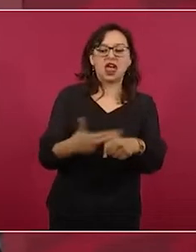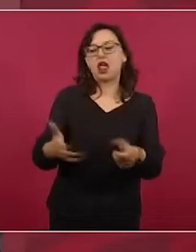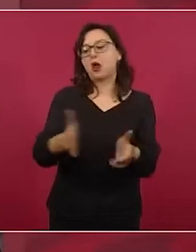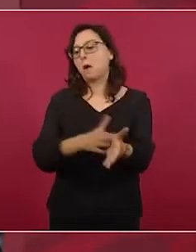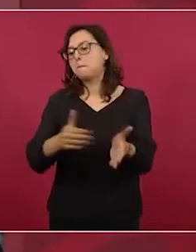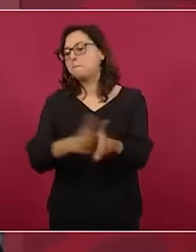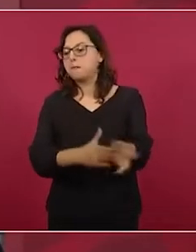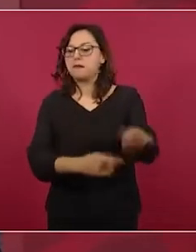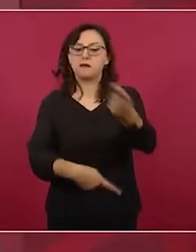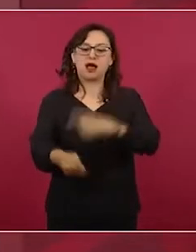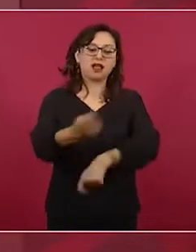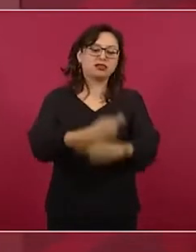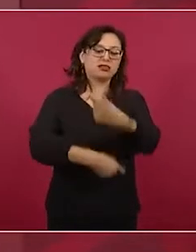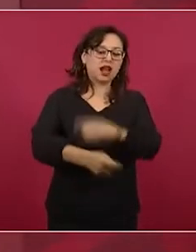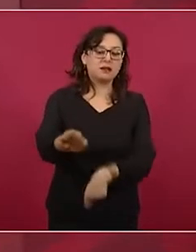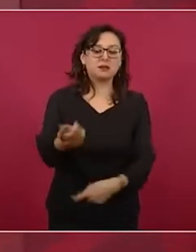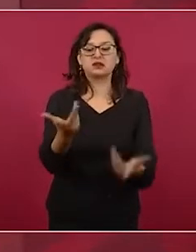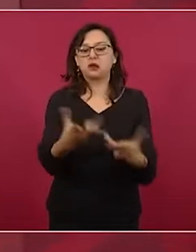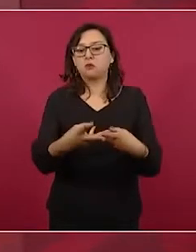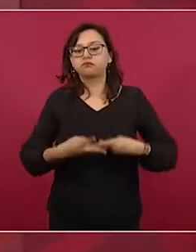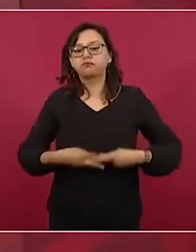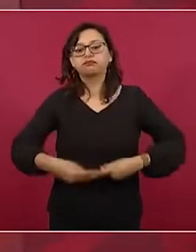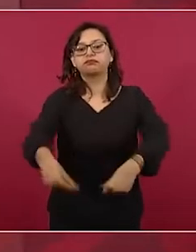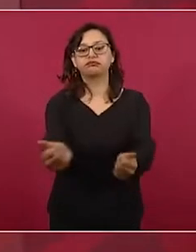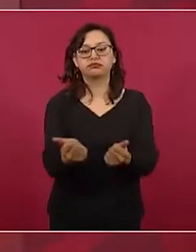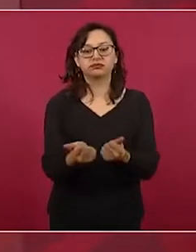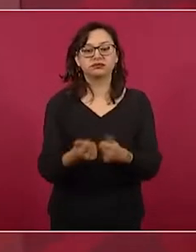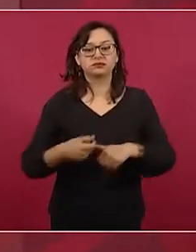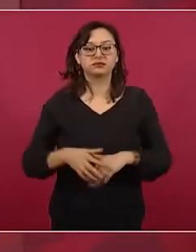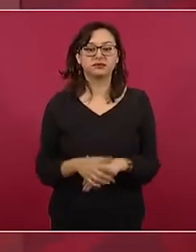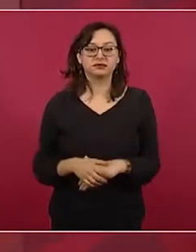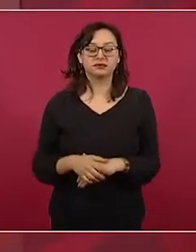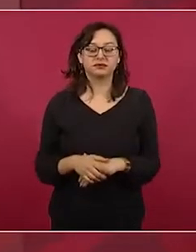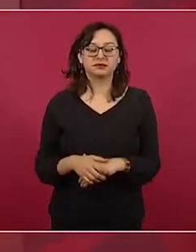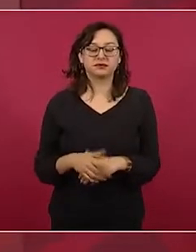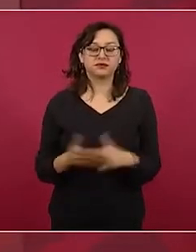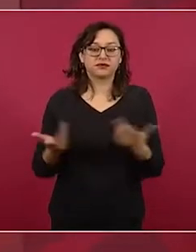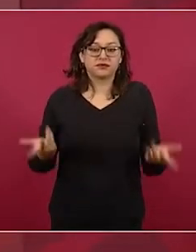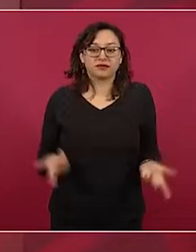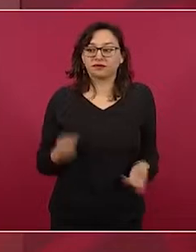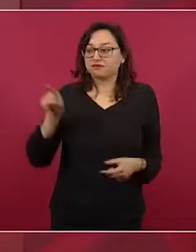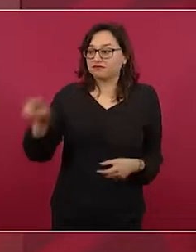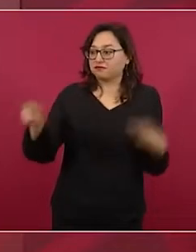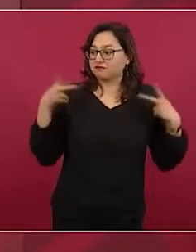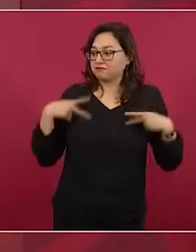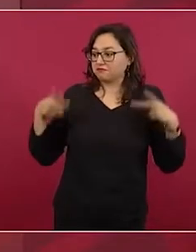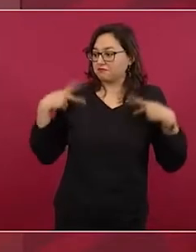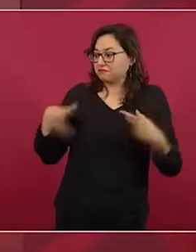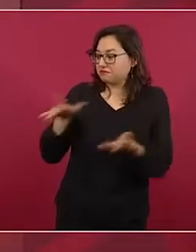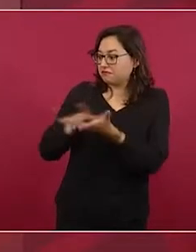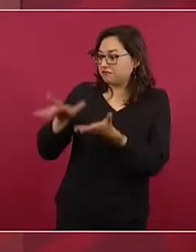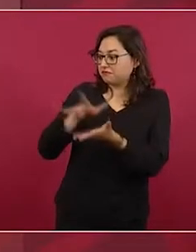en estudios, y no les llega nada.